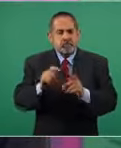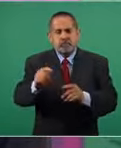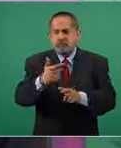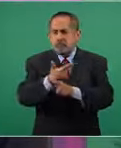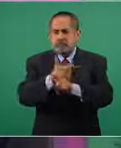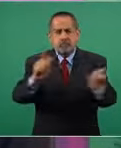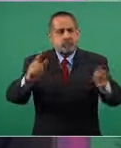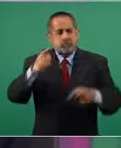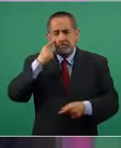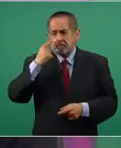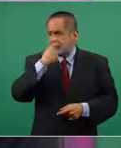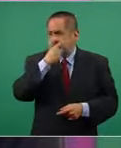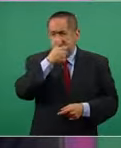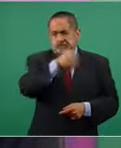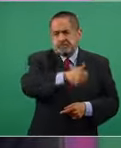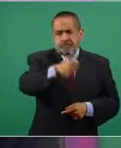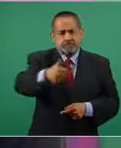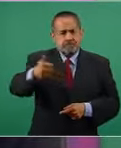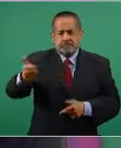libertad